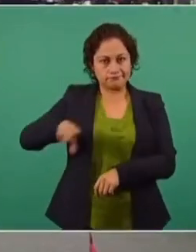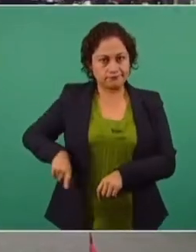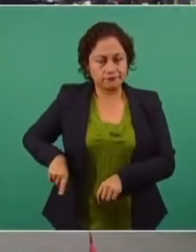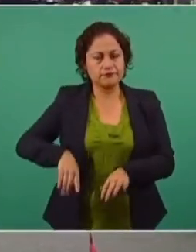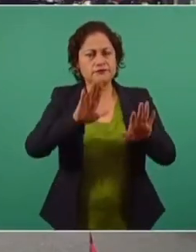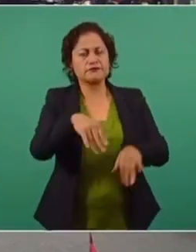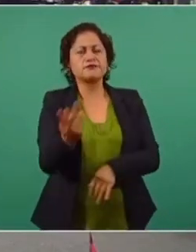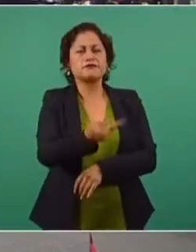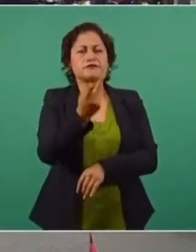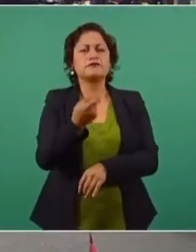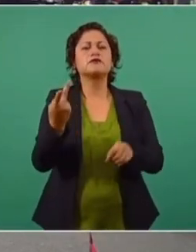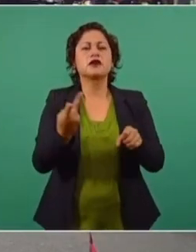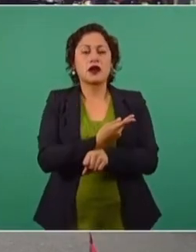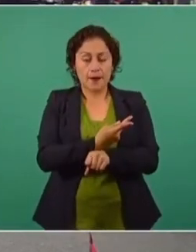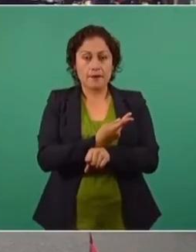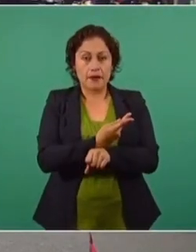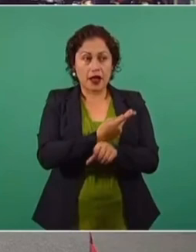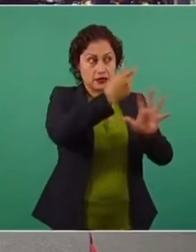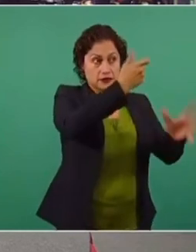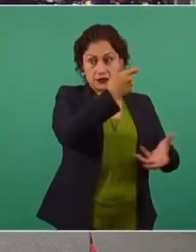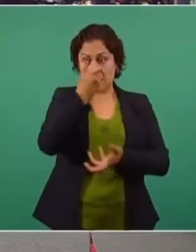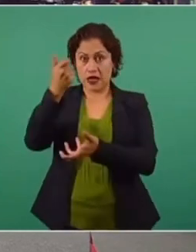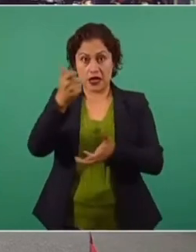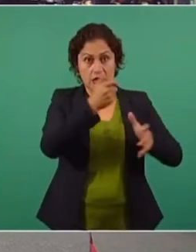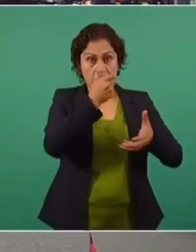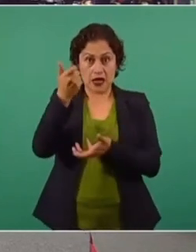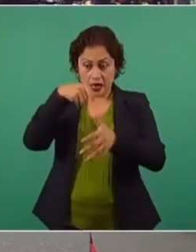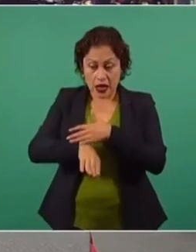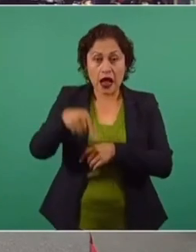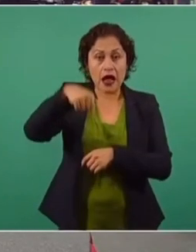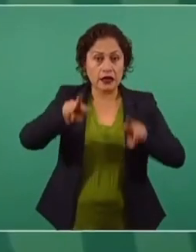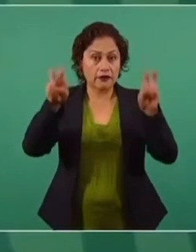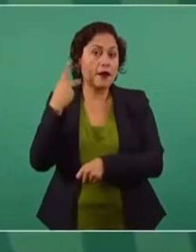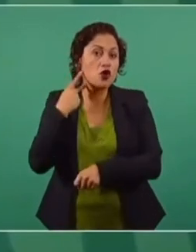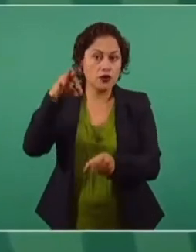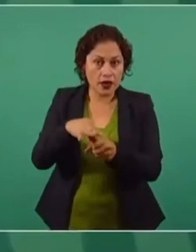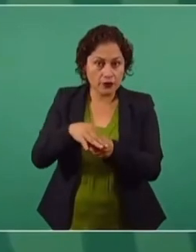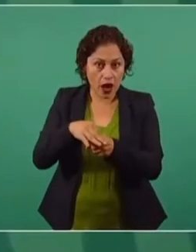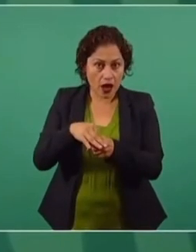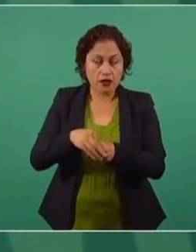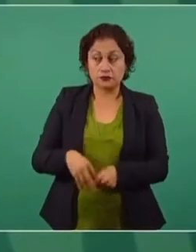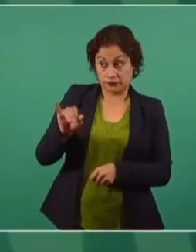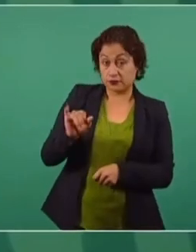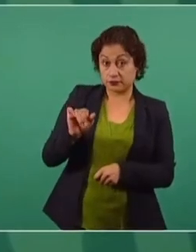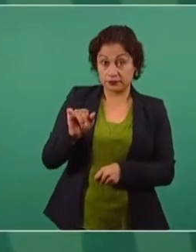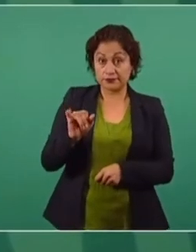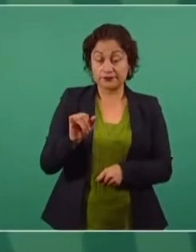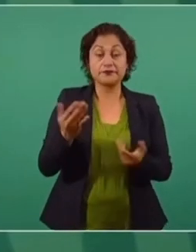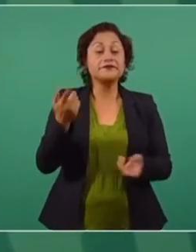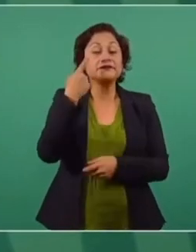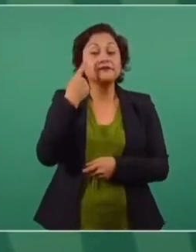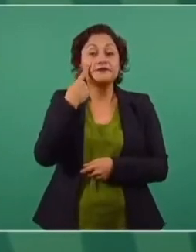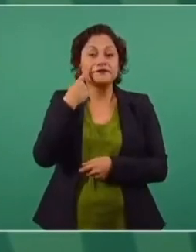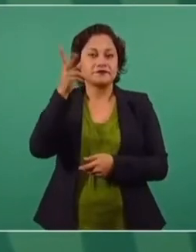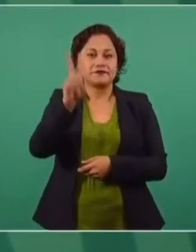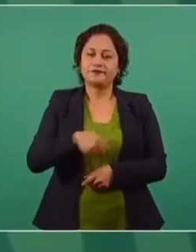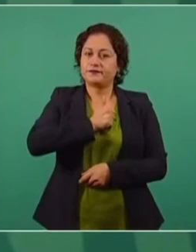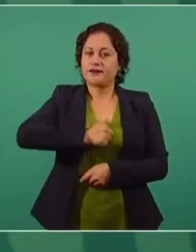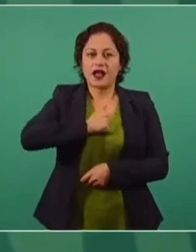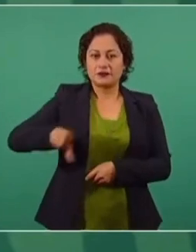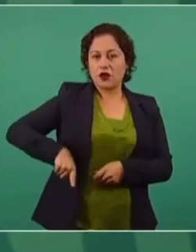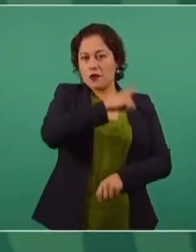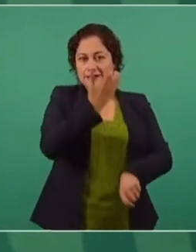financiamiento de organizaciones extranjeras en el proceso electoral en México? Sí, se está viendo. Es muy lamentable que el gobierno de Estados Unidos